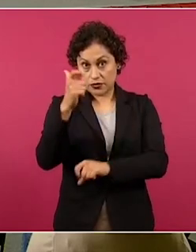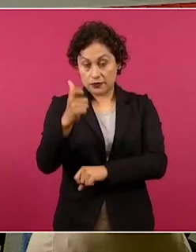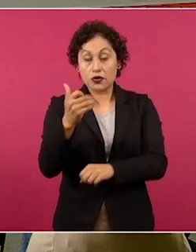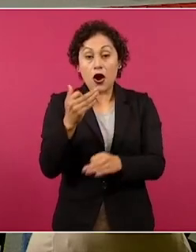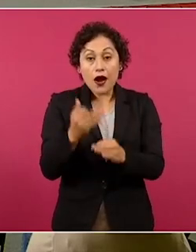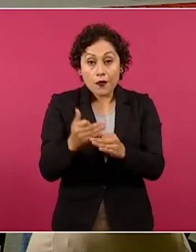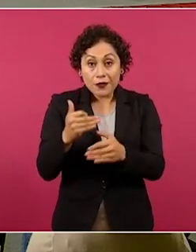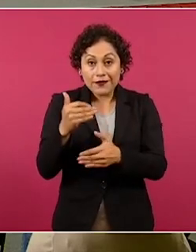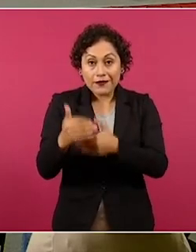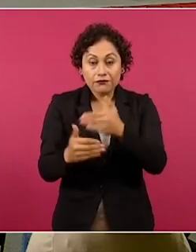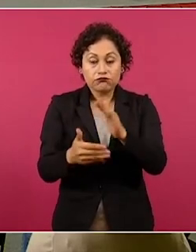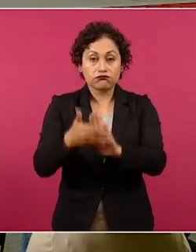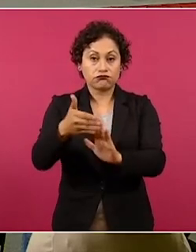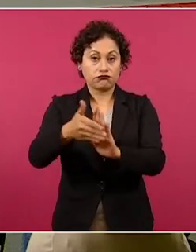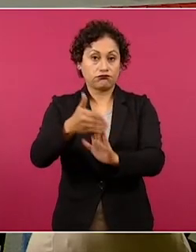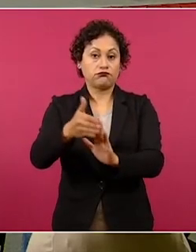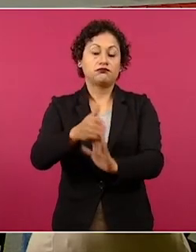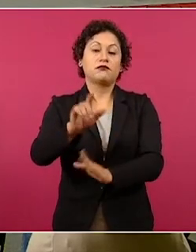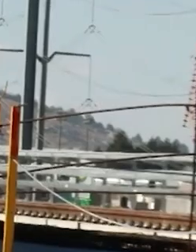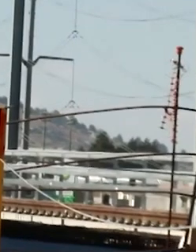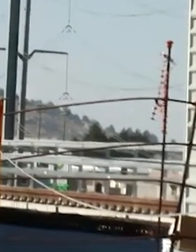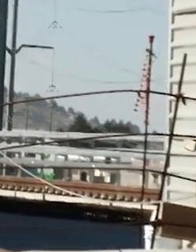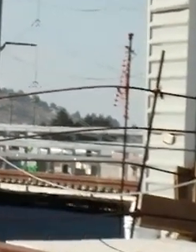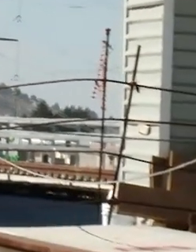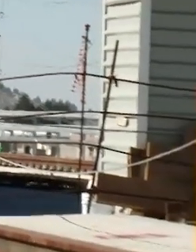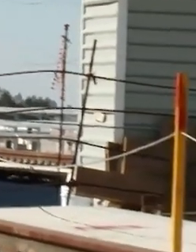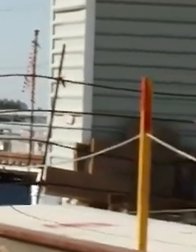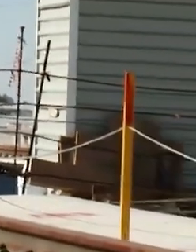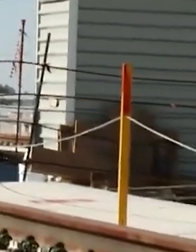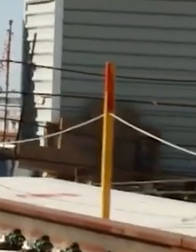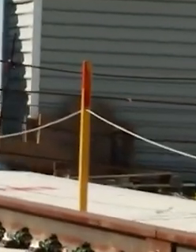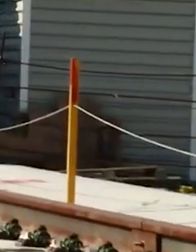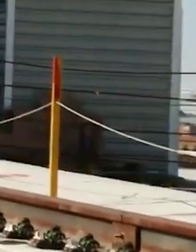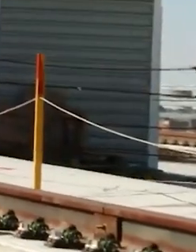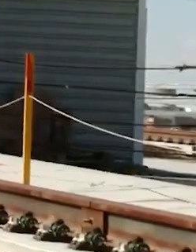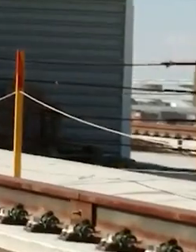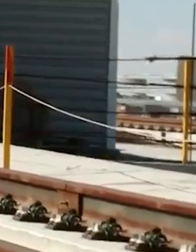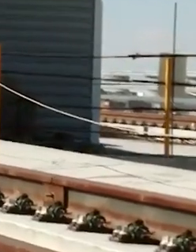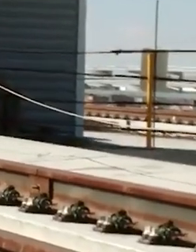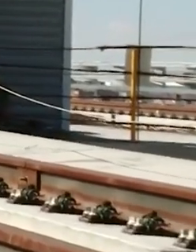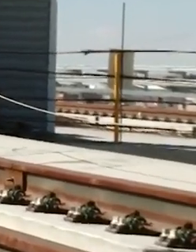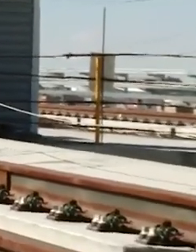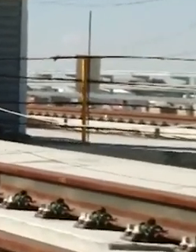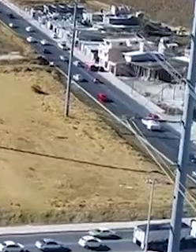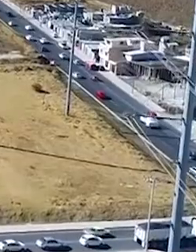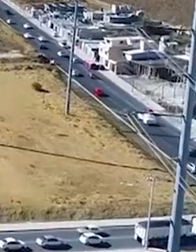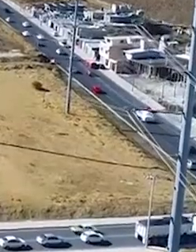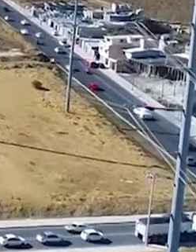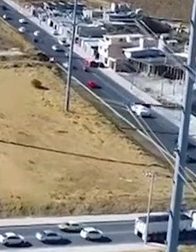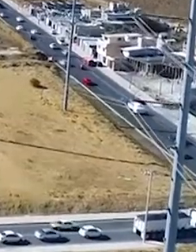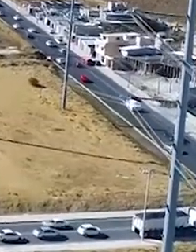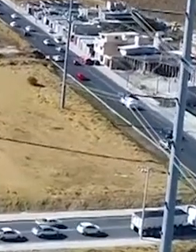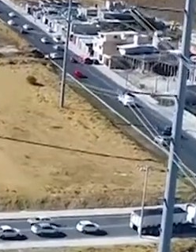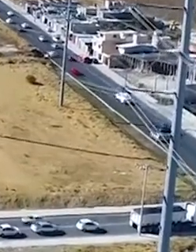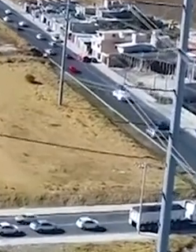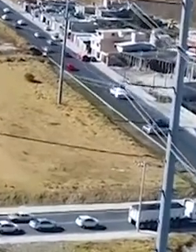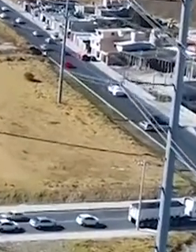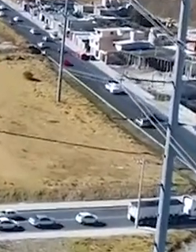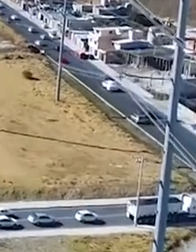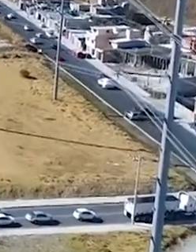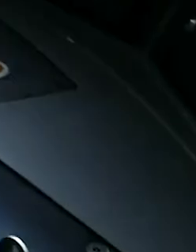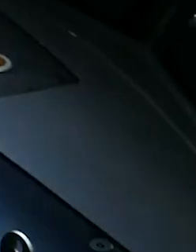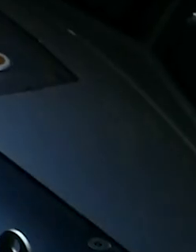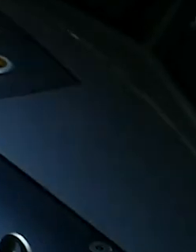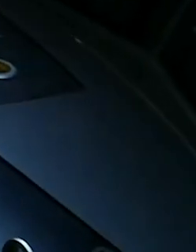Durante la conferencia matutina se dieron a conocer los avances del Tren Interurbano México-Toluca, el cual será una alternativa de